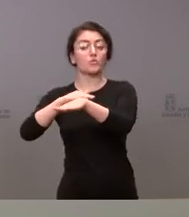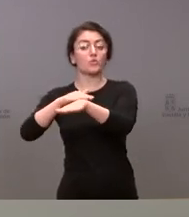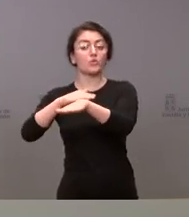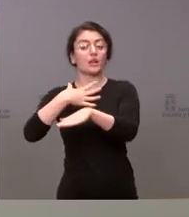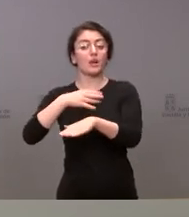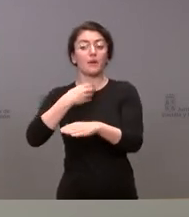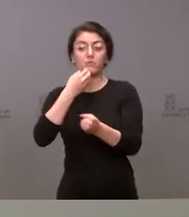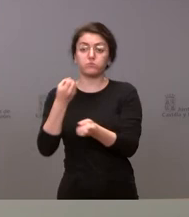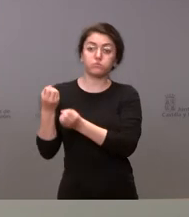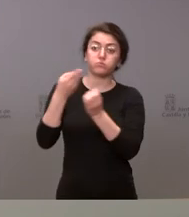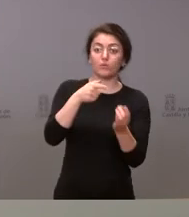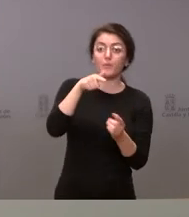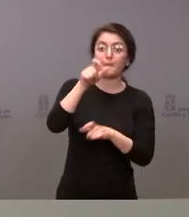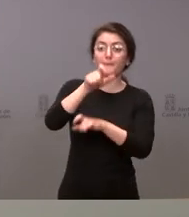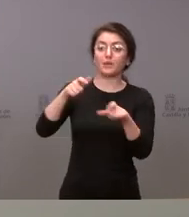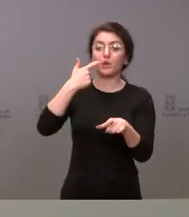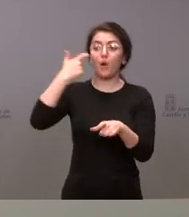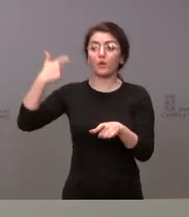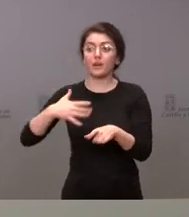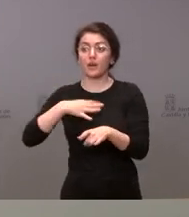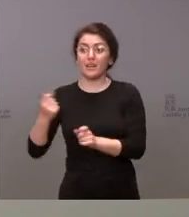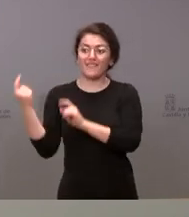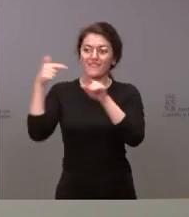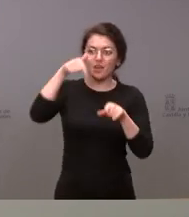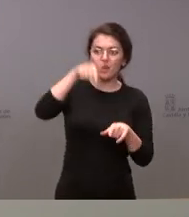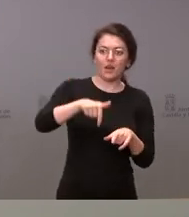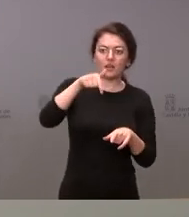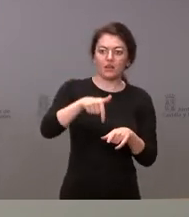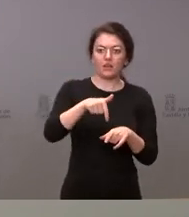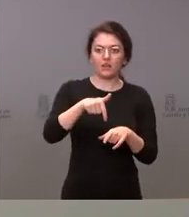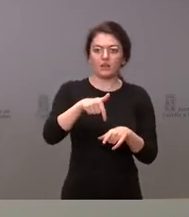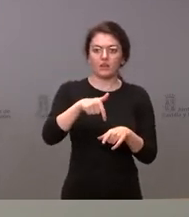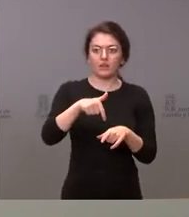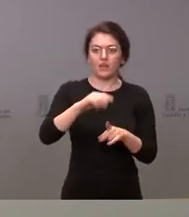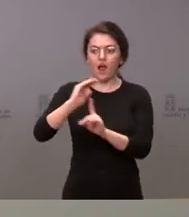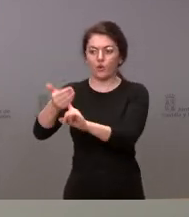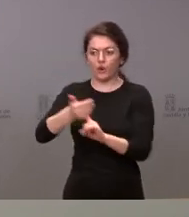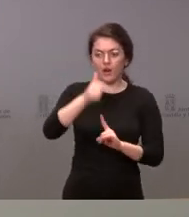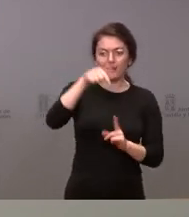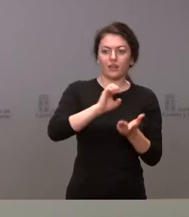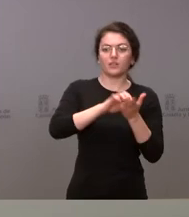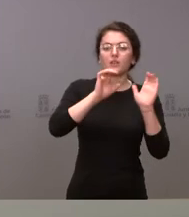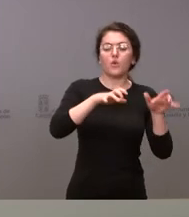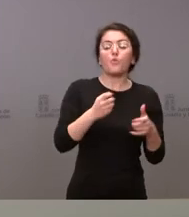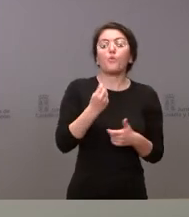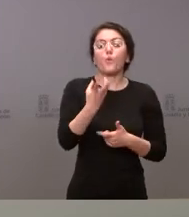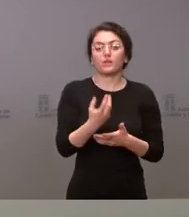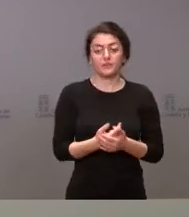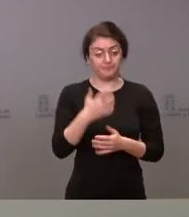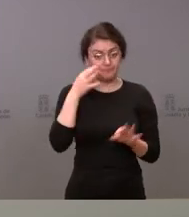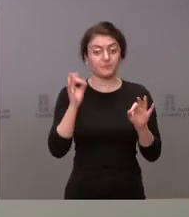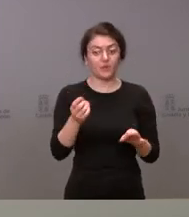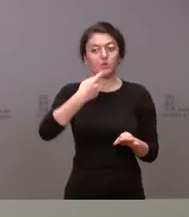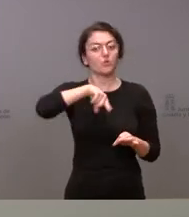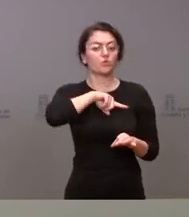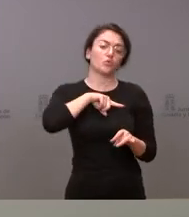pudieran venir a España y cuántas de ellas fueran acogidas por Castilla y León. Lógicamente nosotros vamos a disponer de todos los